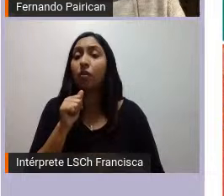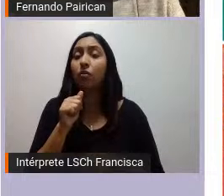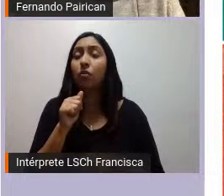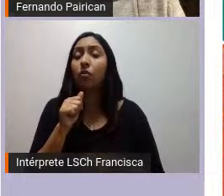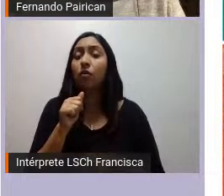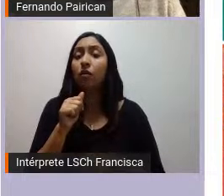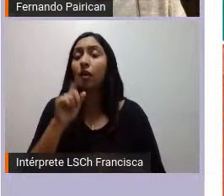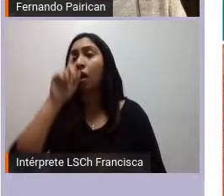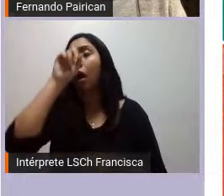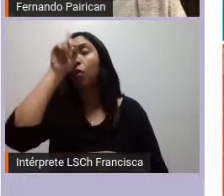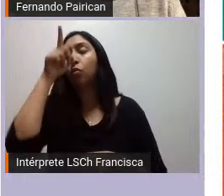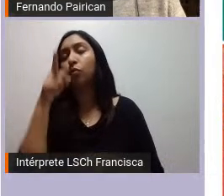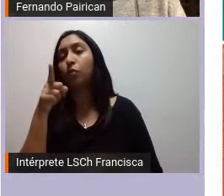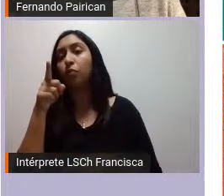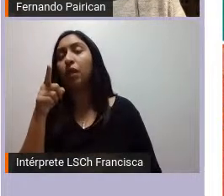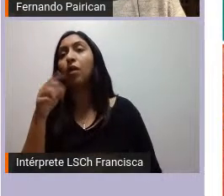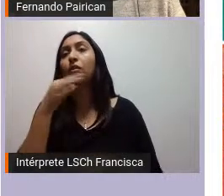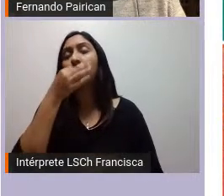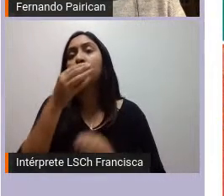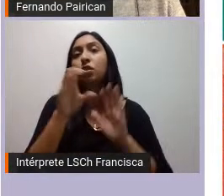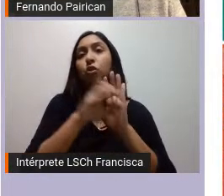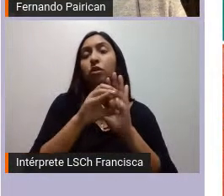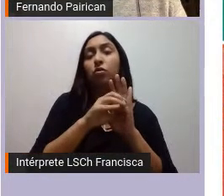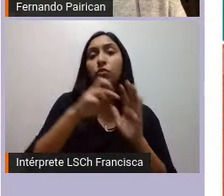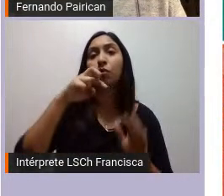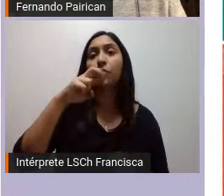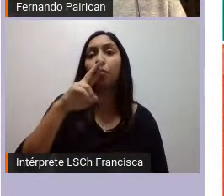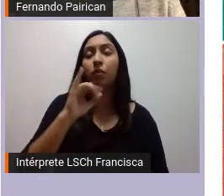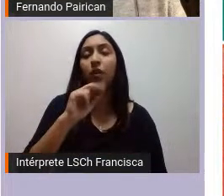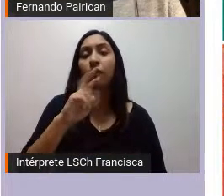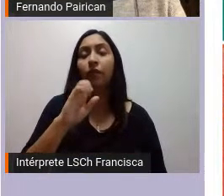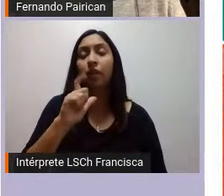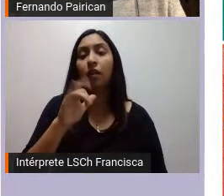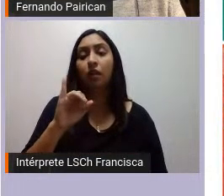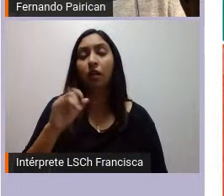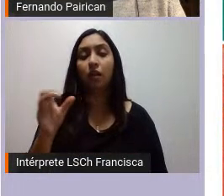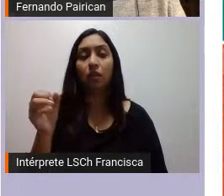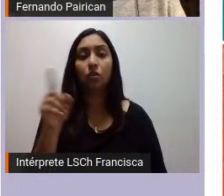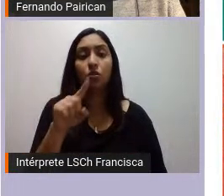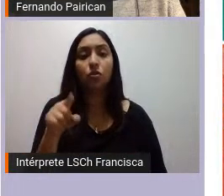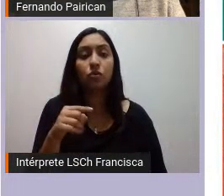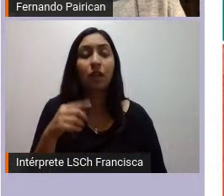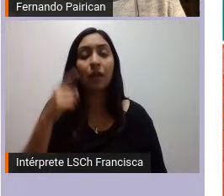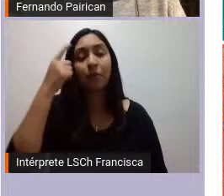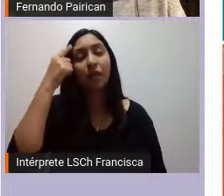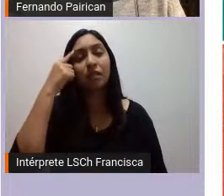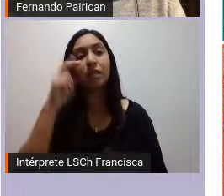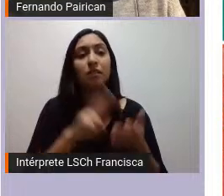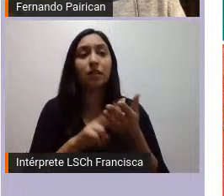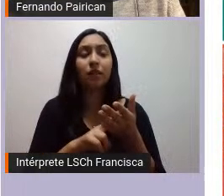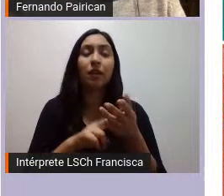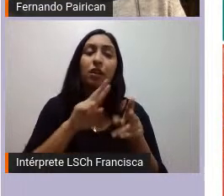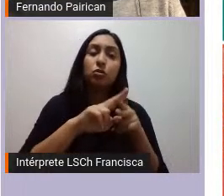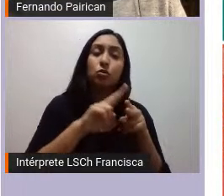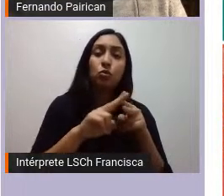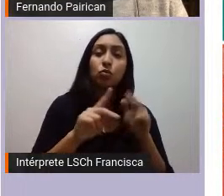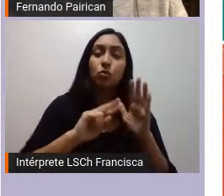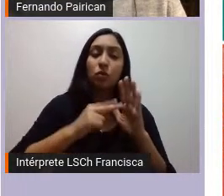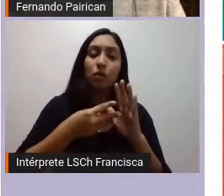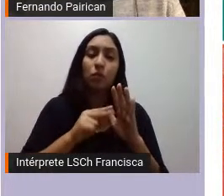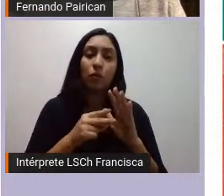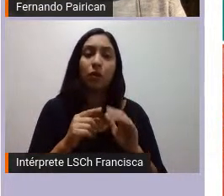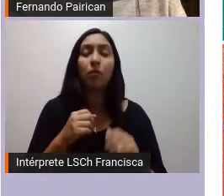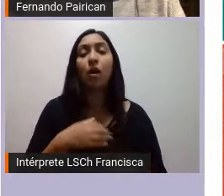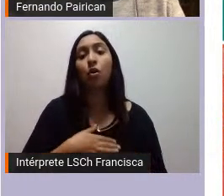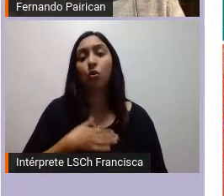privilegio lo cual no es así y que me hace pensar realmente si quieren dar una solución a este conflicto o esperan de legal